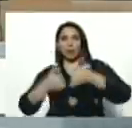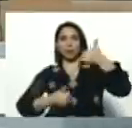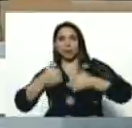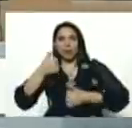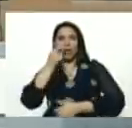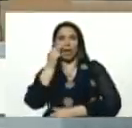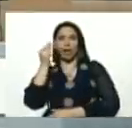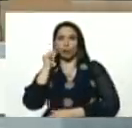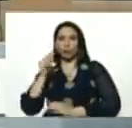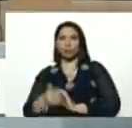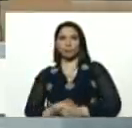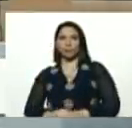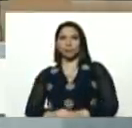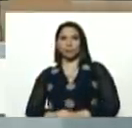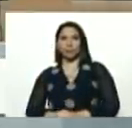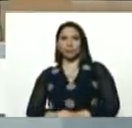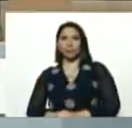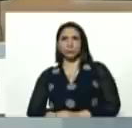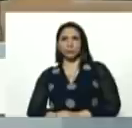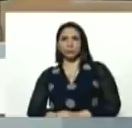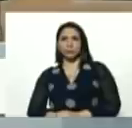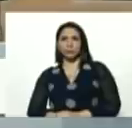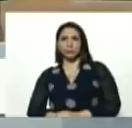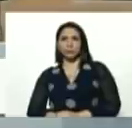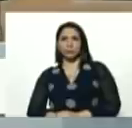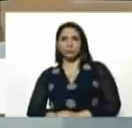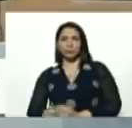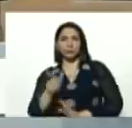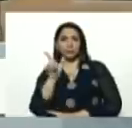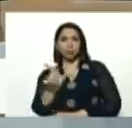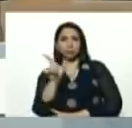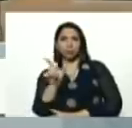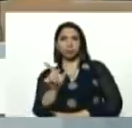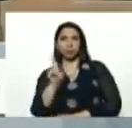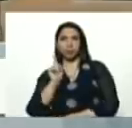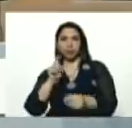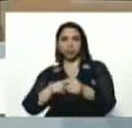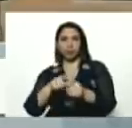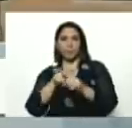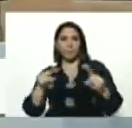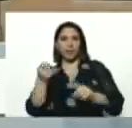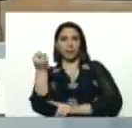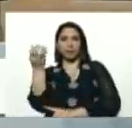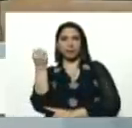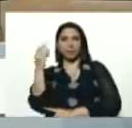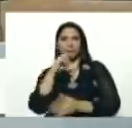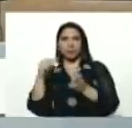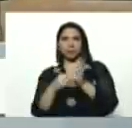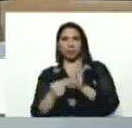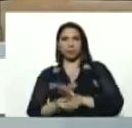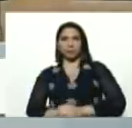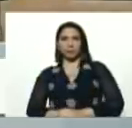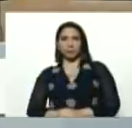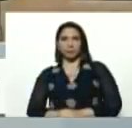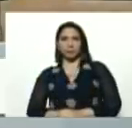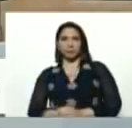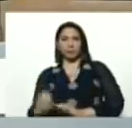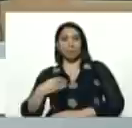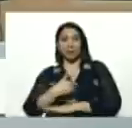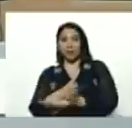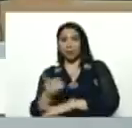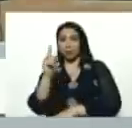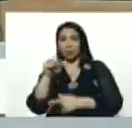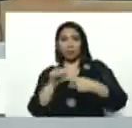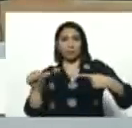candidatos, de, el Partido Socialista Unido de Venezuela, para la Asamblea Nacional, y a más tardar, una